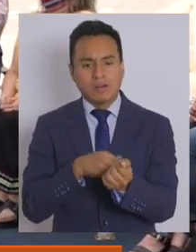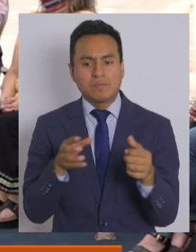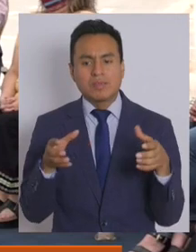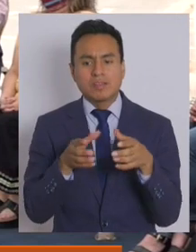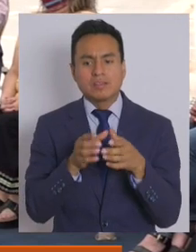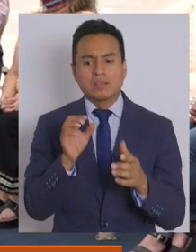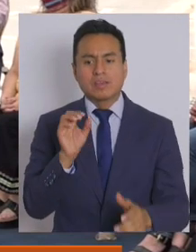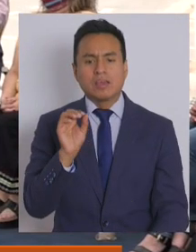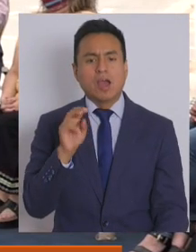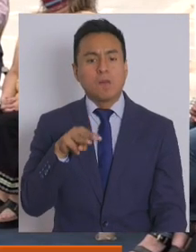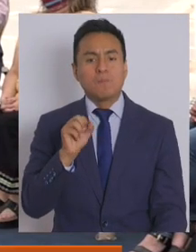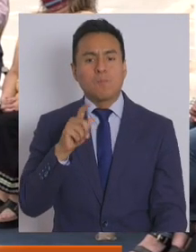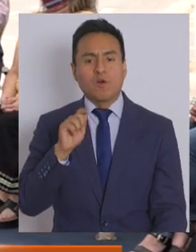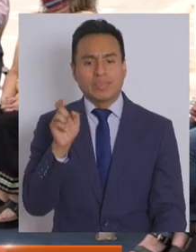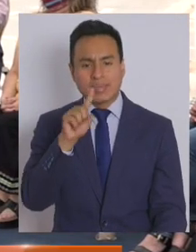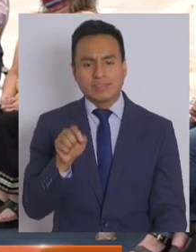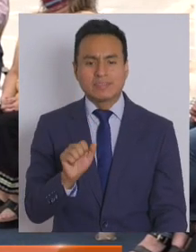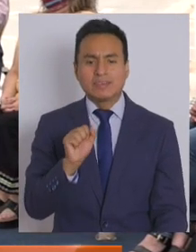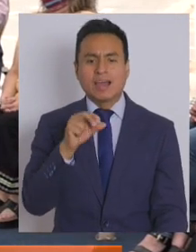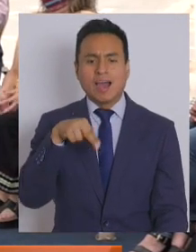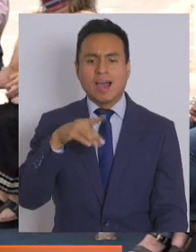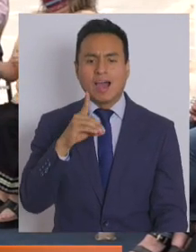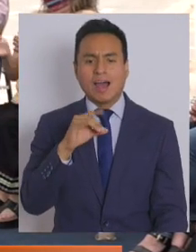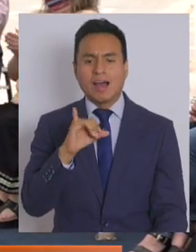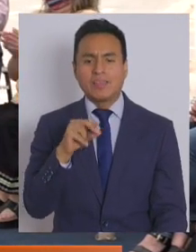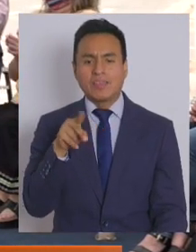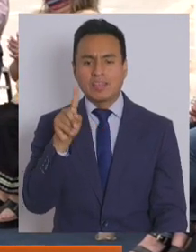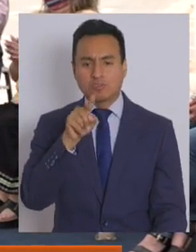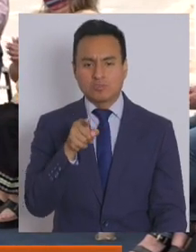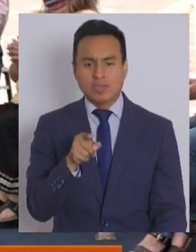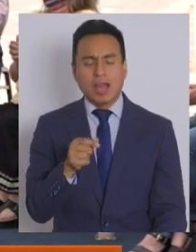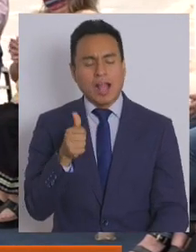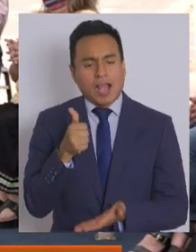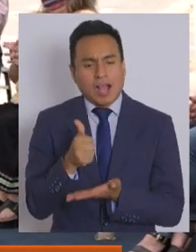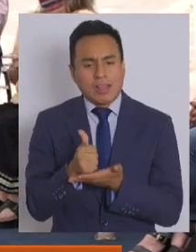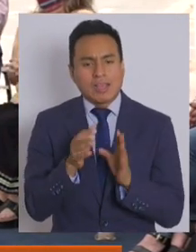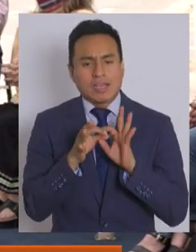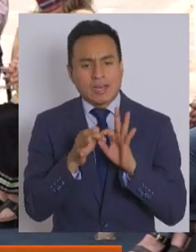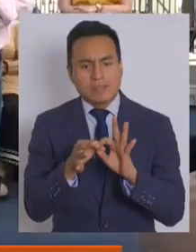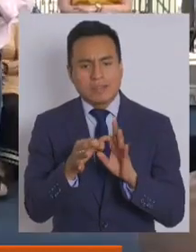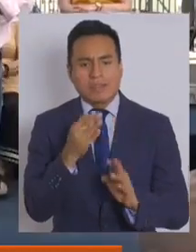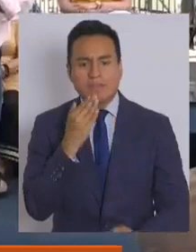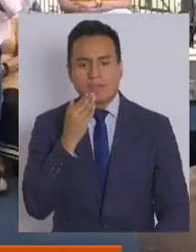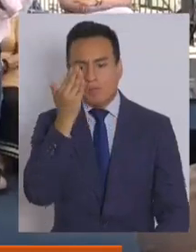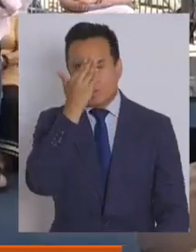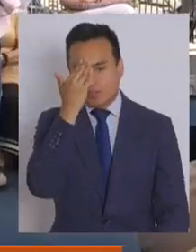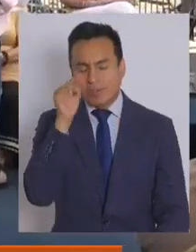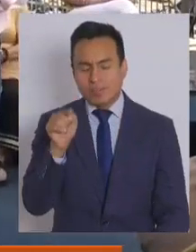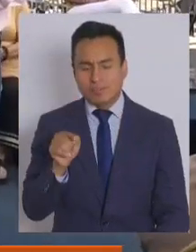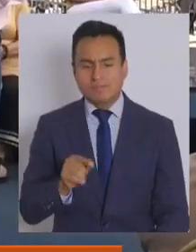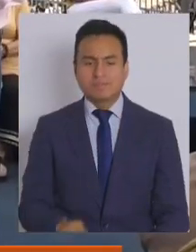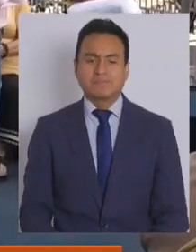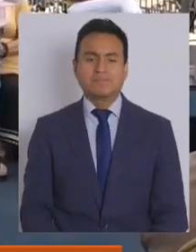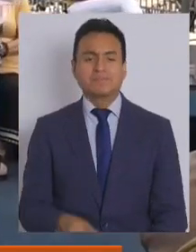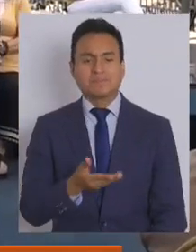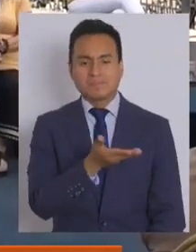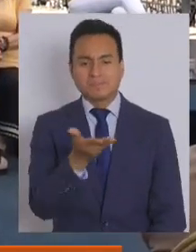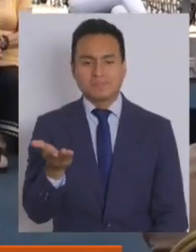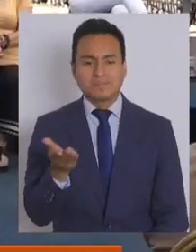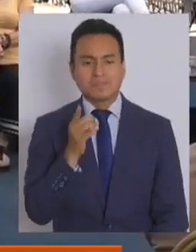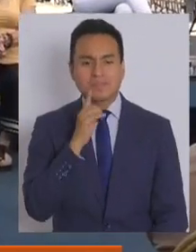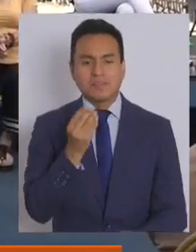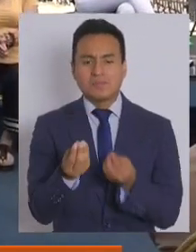Montes Andinos. Señor Alcalde, a usted también le agradezco porque sé la preocupación que puso en esto. Así que que tengan